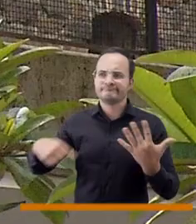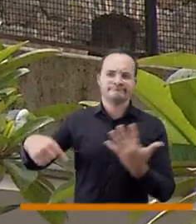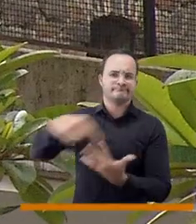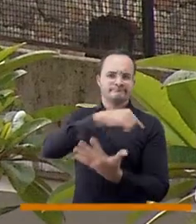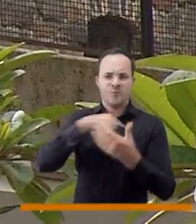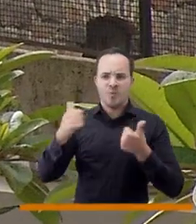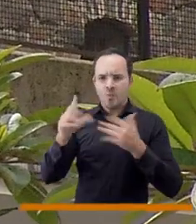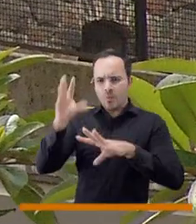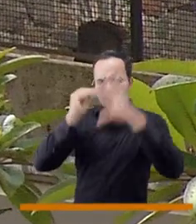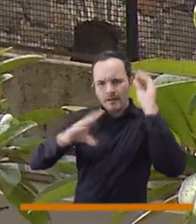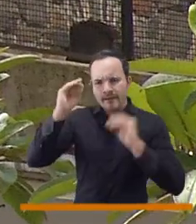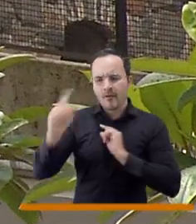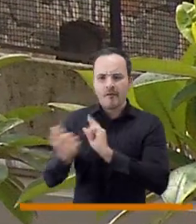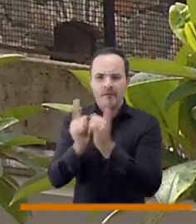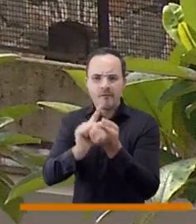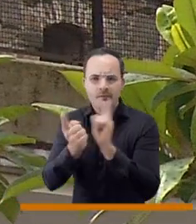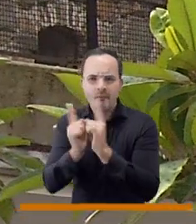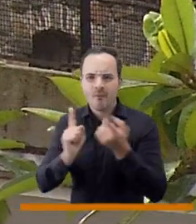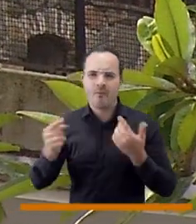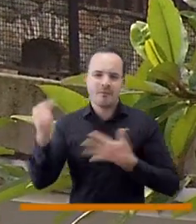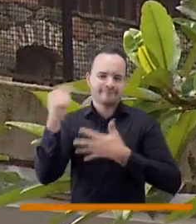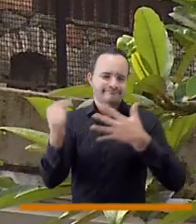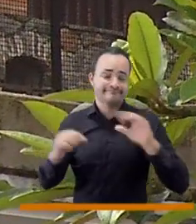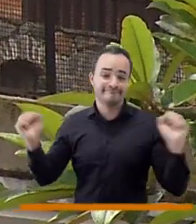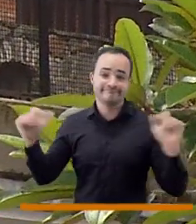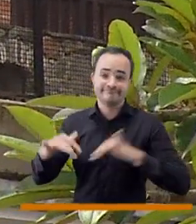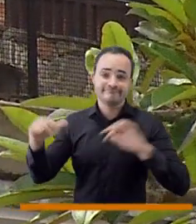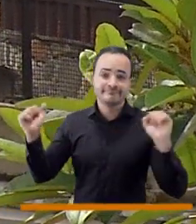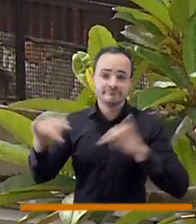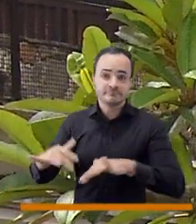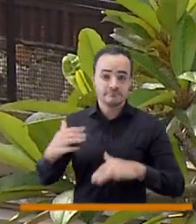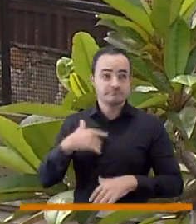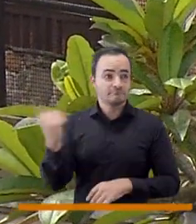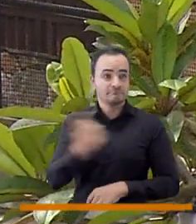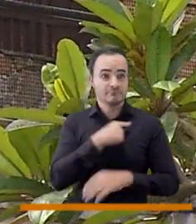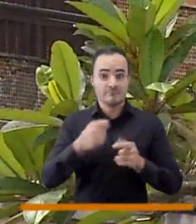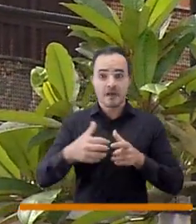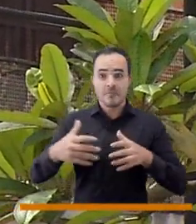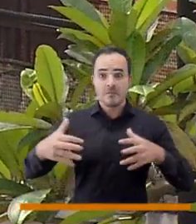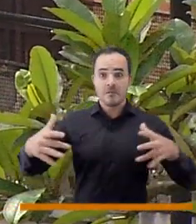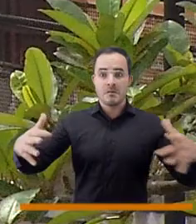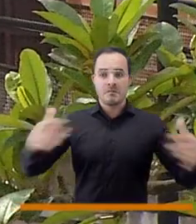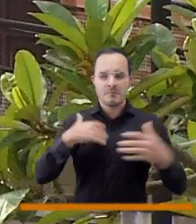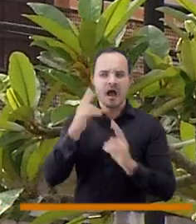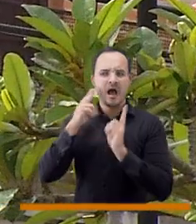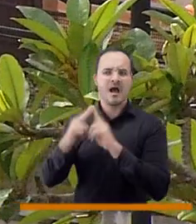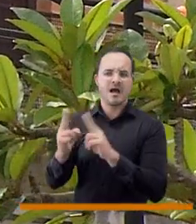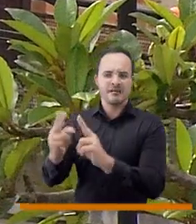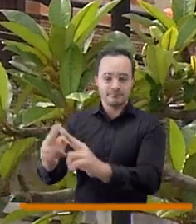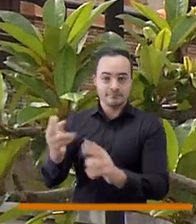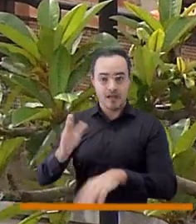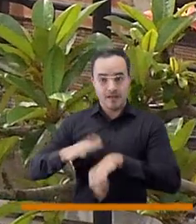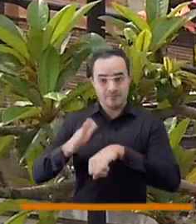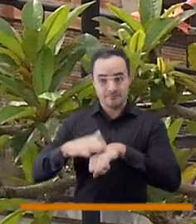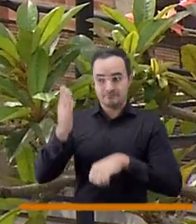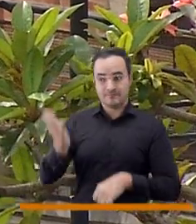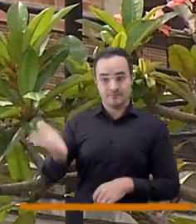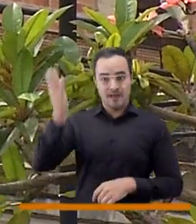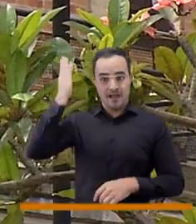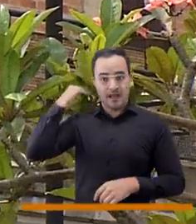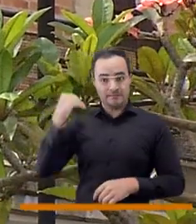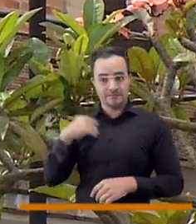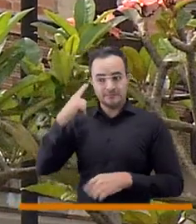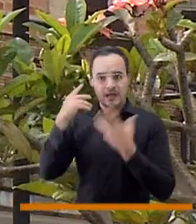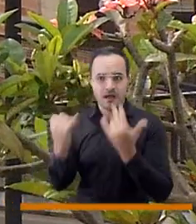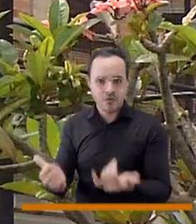aprendizaje, así como también un nuevo referente, donde vemos como el pasado, pues le damos